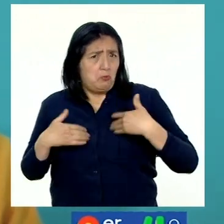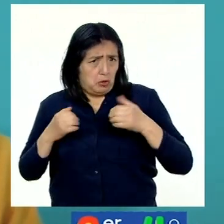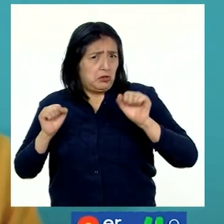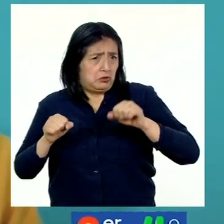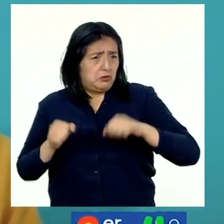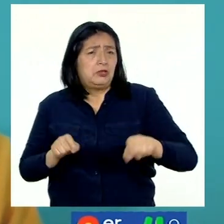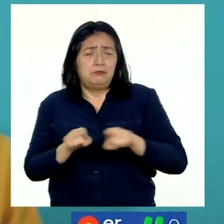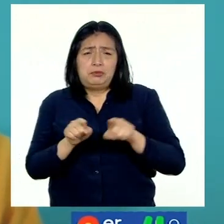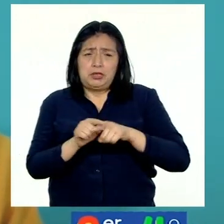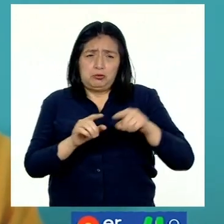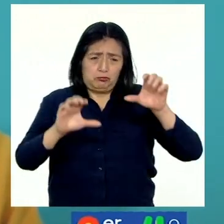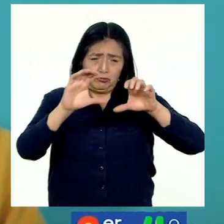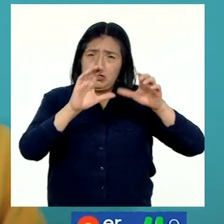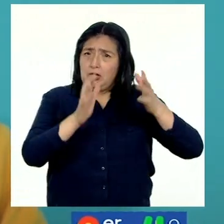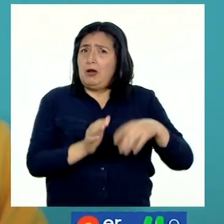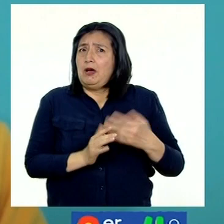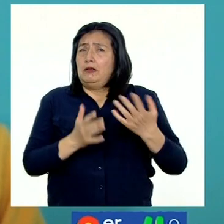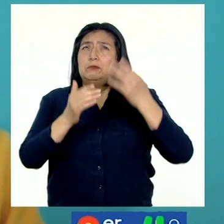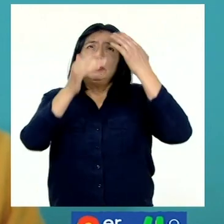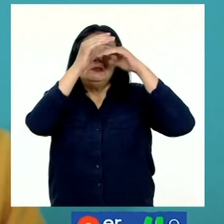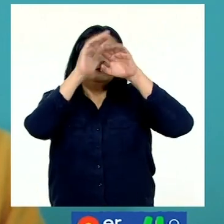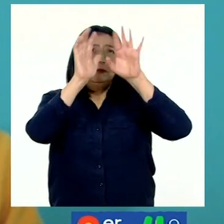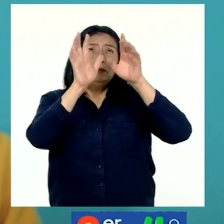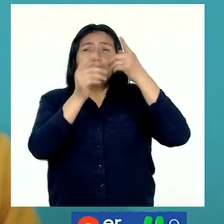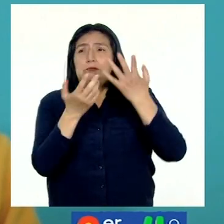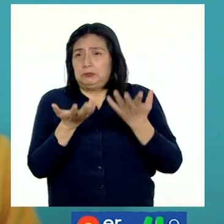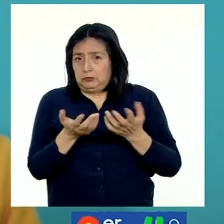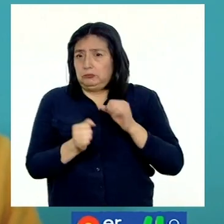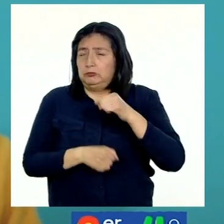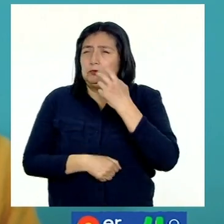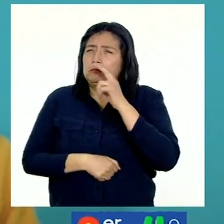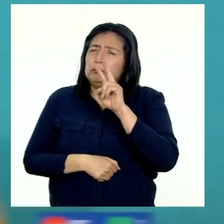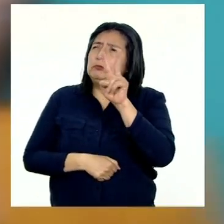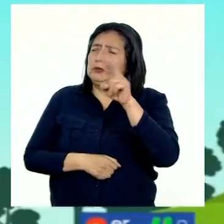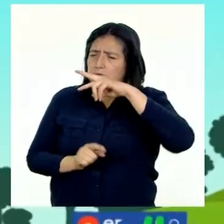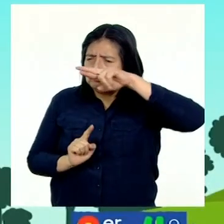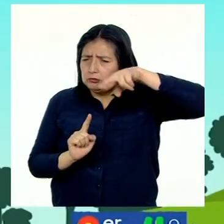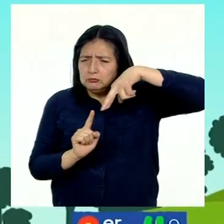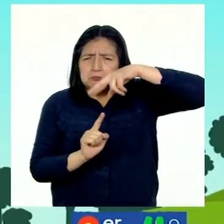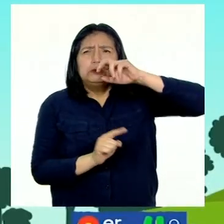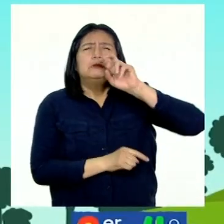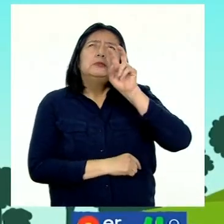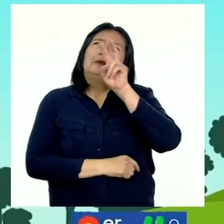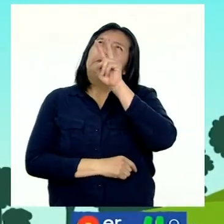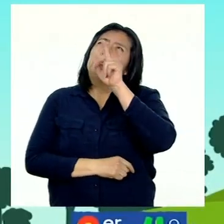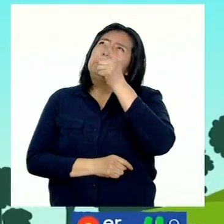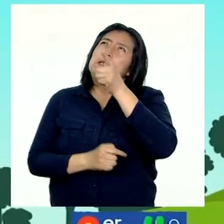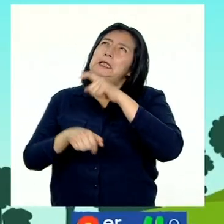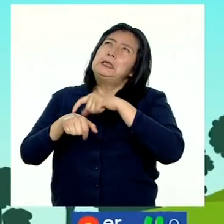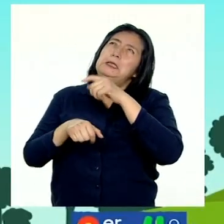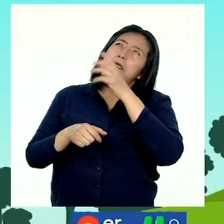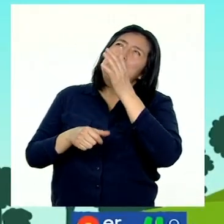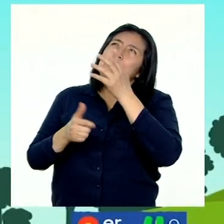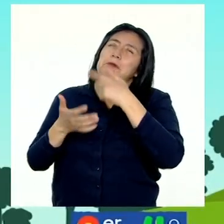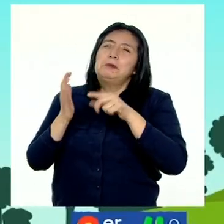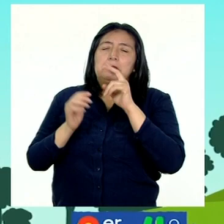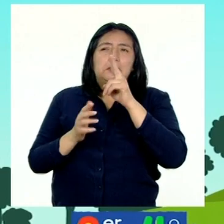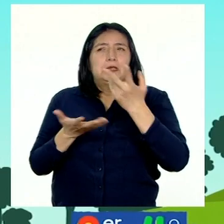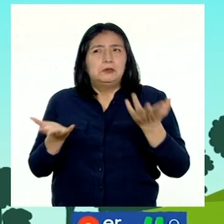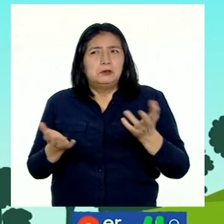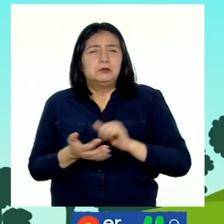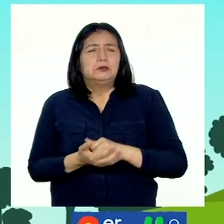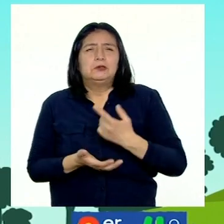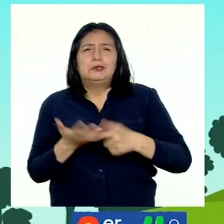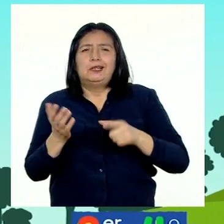meteorólogos o meteorólogas. ¿Cómo? Pues observando su entorno podrán predecir el tiempo fijándose